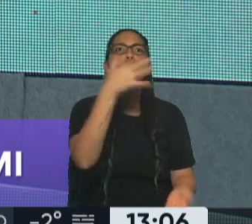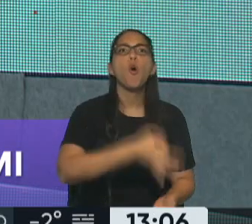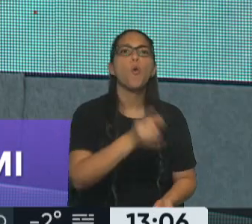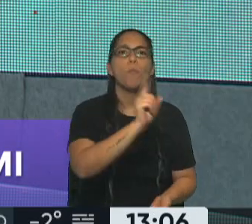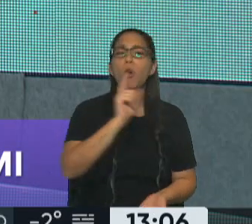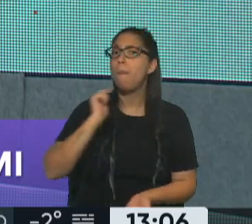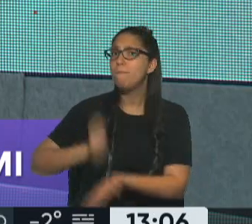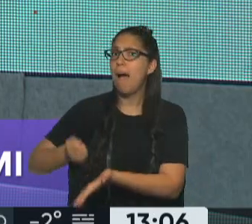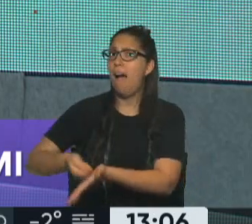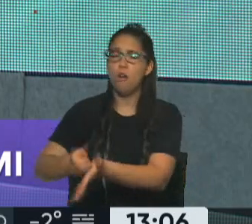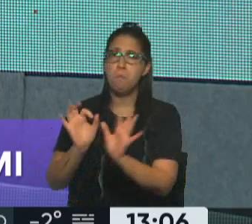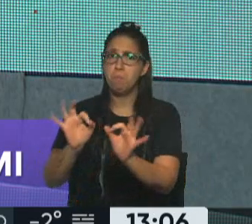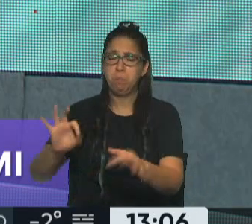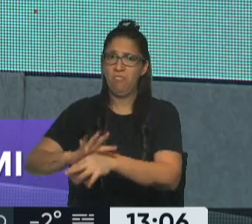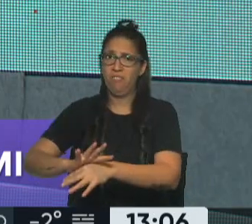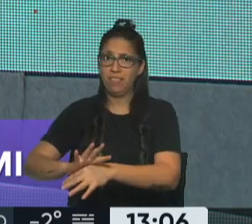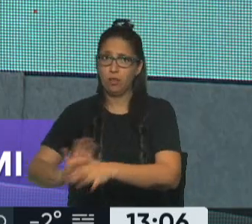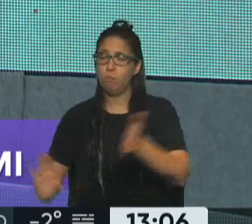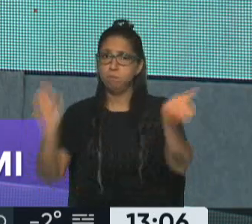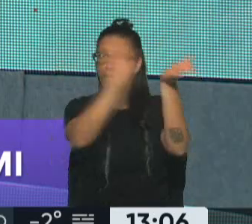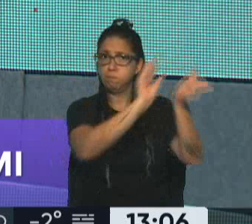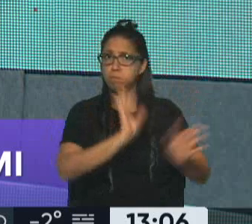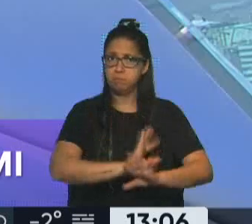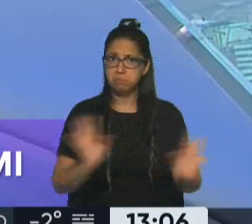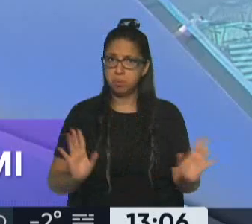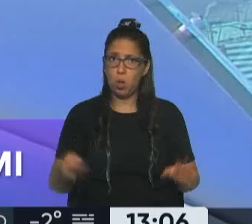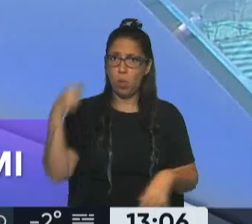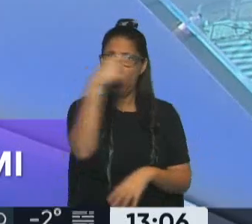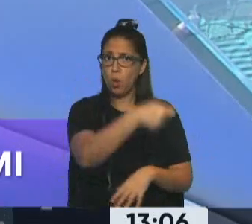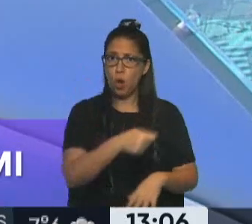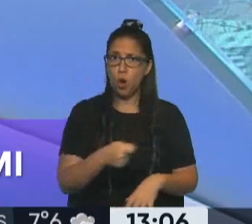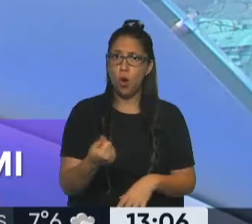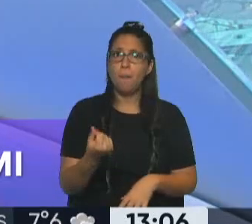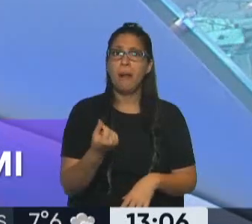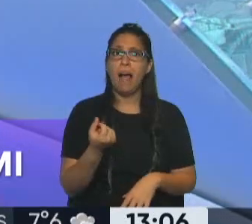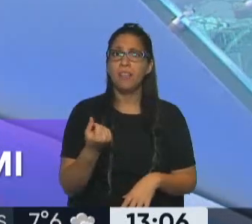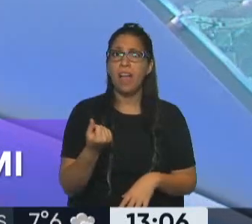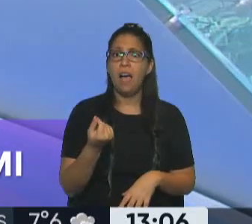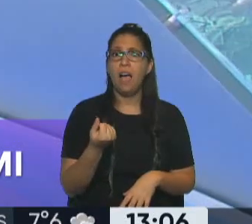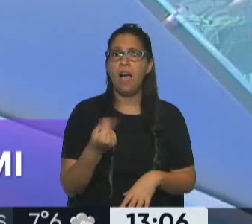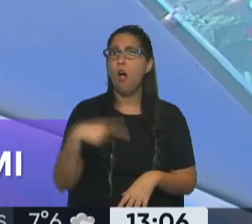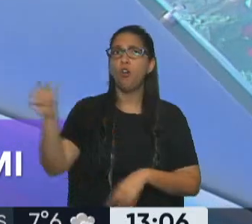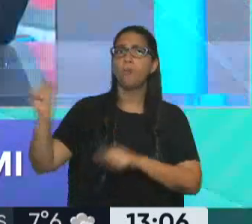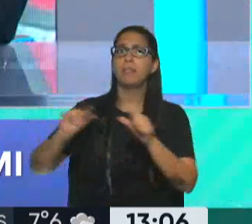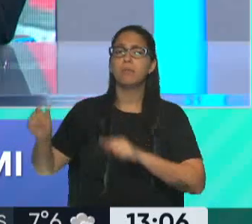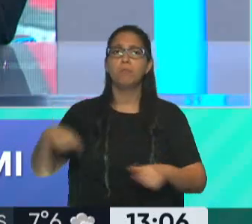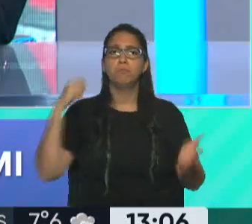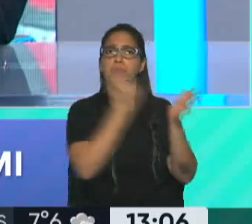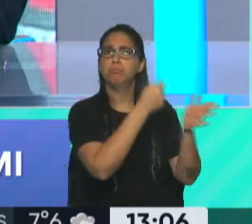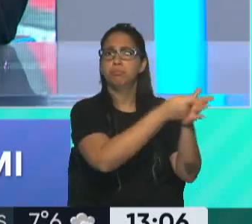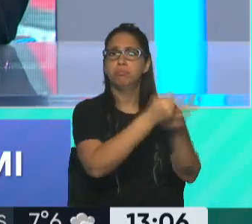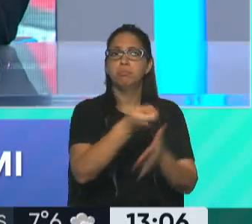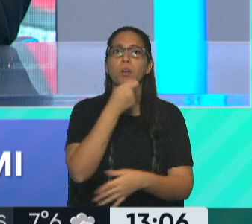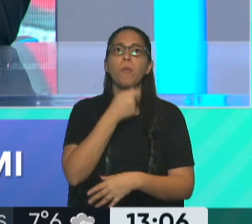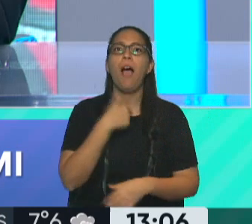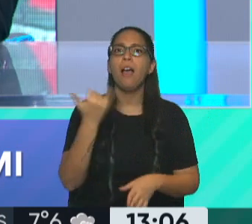pagos siempre se hicieron, los pagos siempre se hicieron. Inclusive con dinero que no era el fondo, sino que eran otros préstamos. Por ejemplo, hay